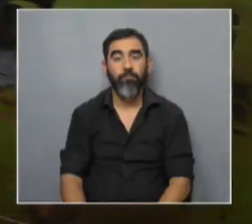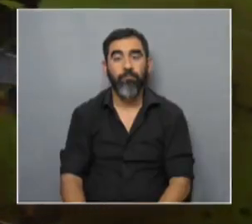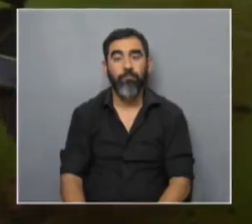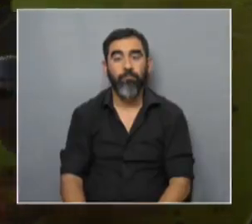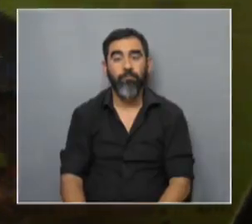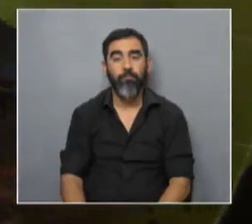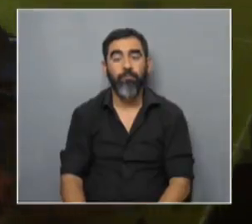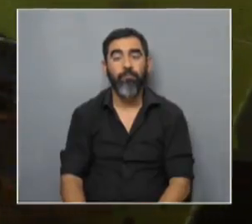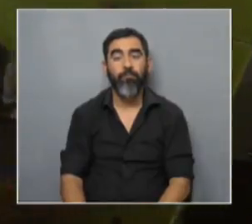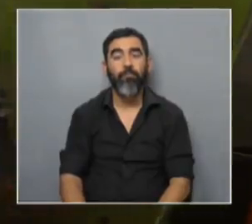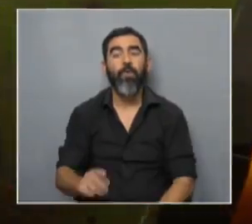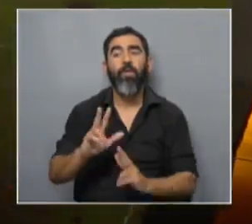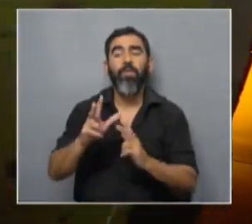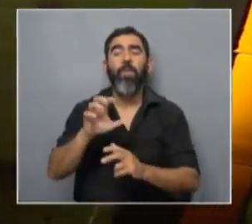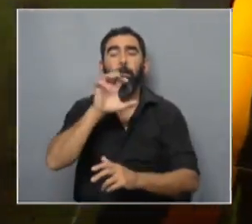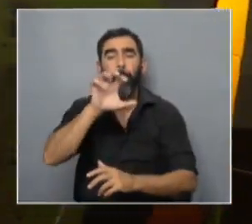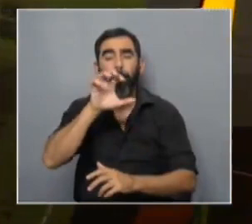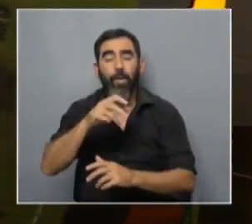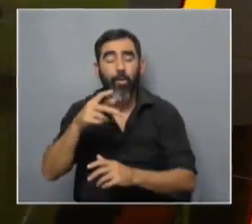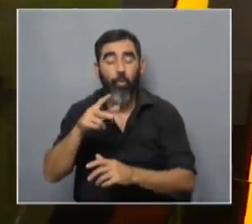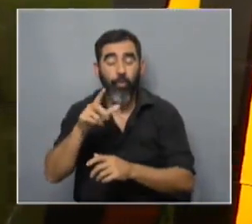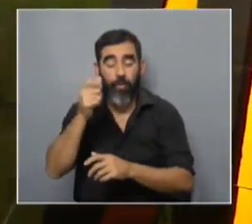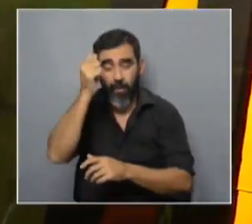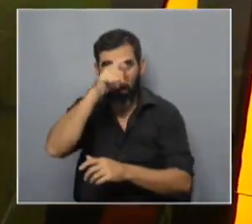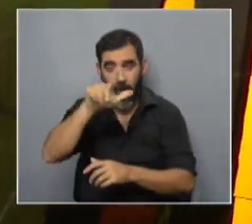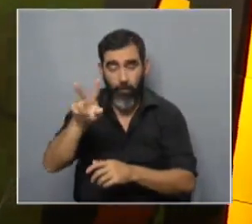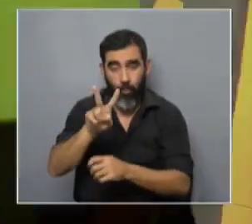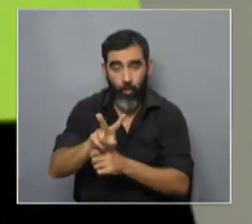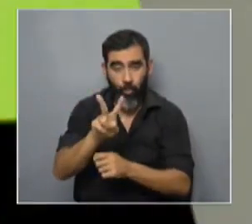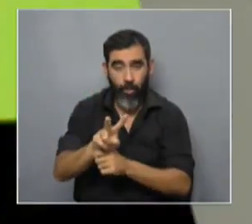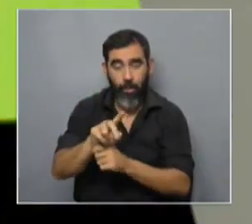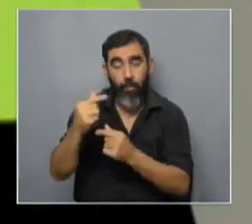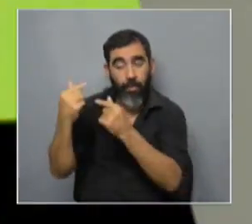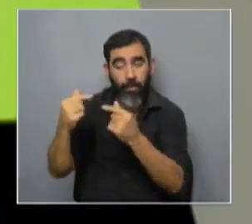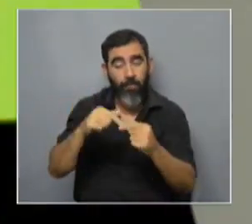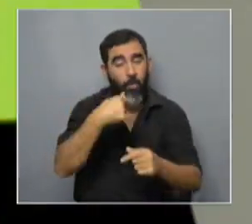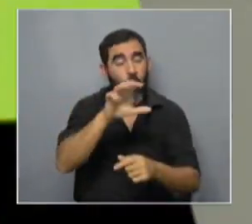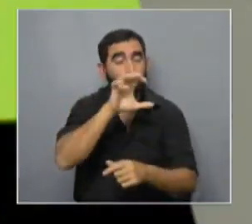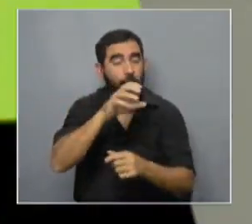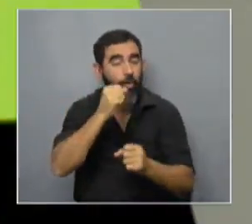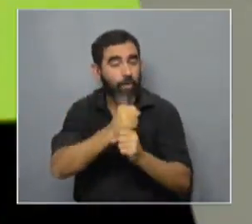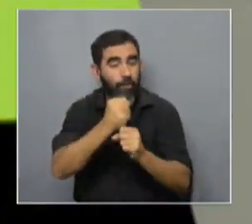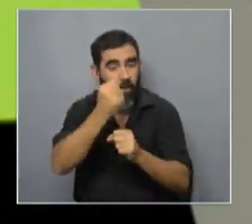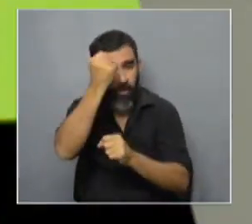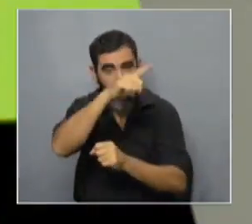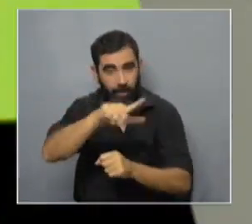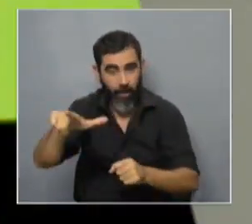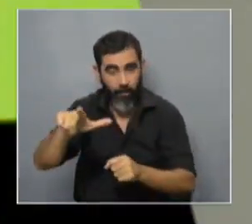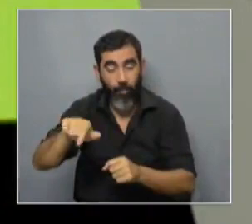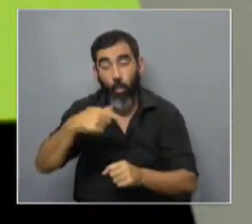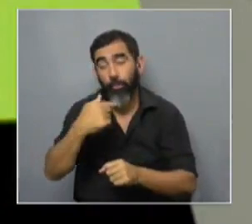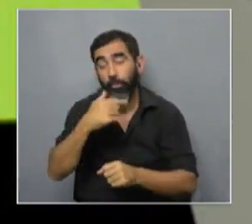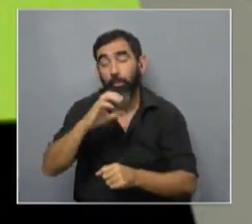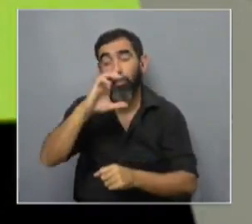vos hablabas Daniela de perros pastores y hace un ratito hacías la diferencia de los otros perros que trabajan en el campo me viene el border collie como la especie